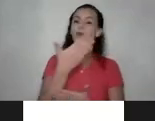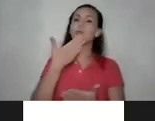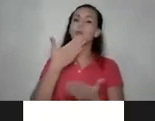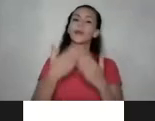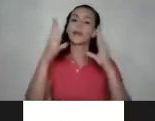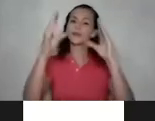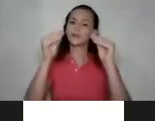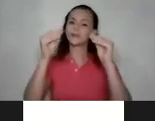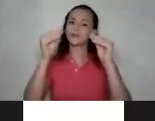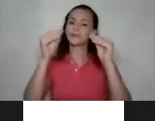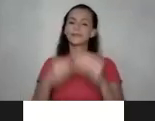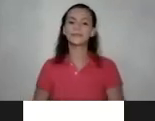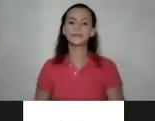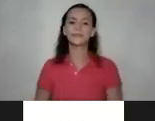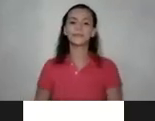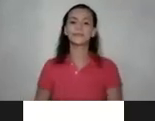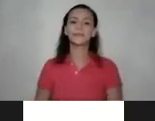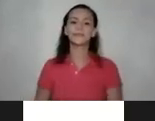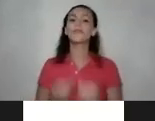muchas gracias por habernos acompañado